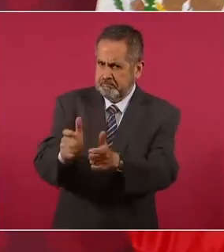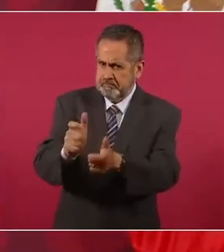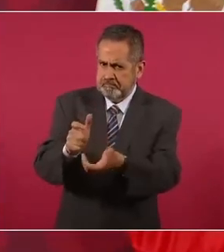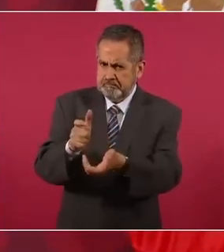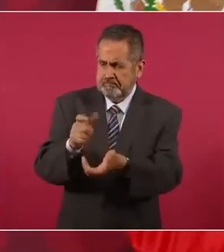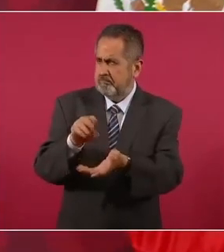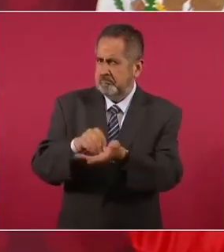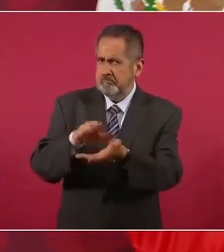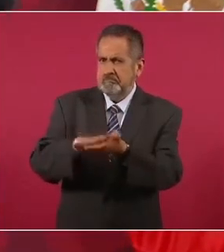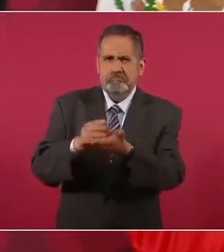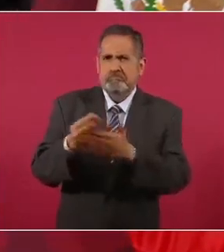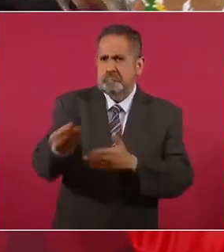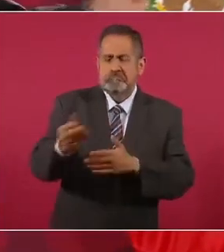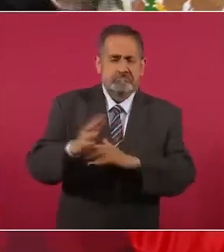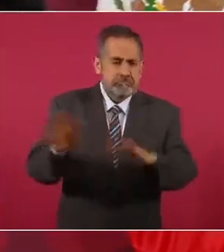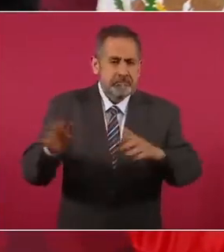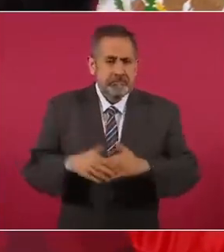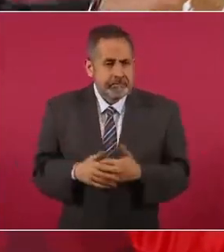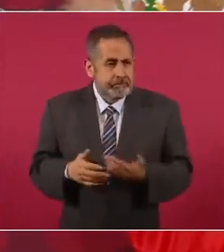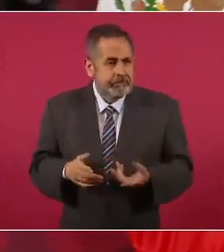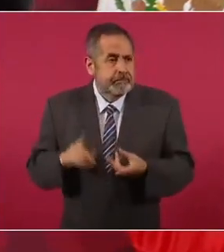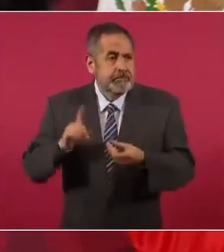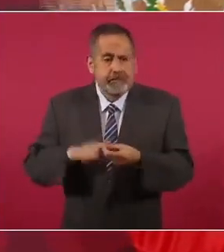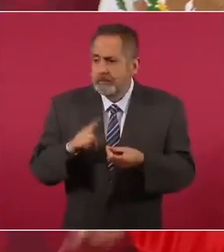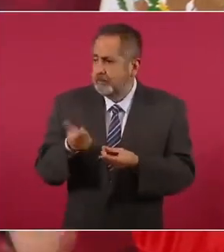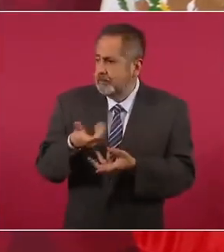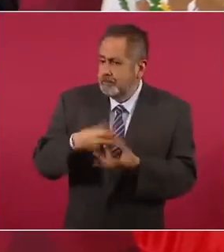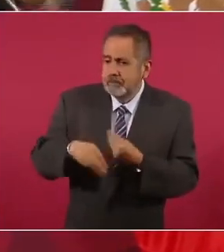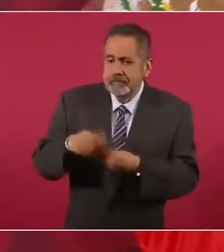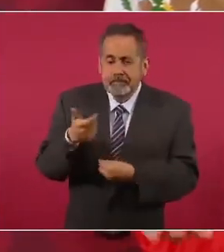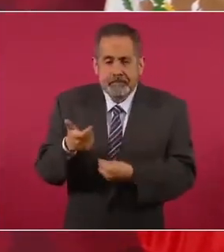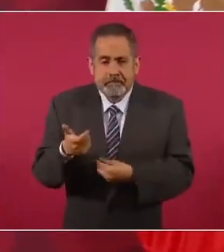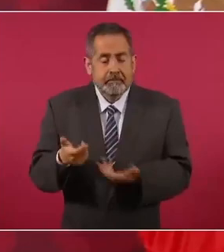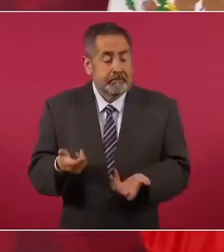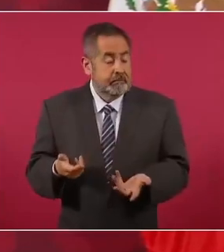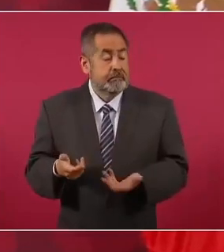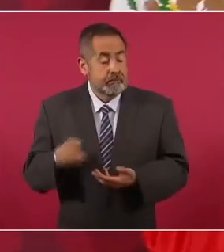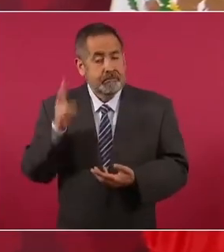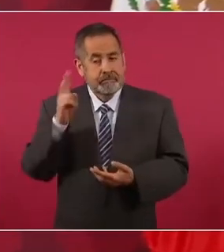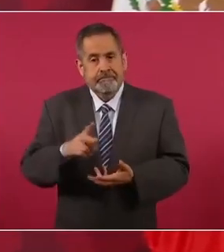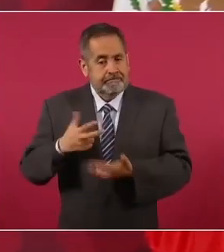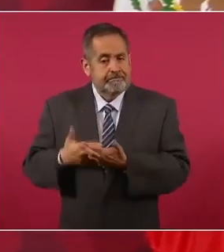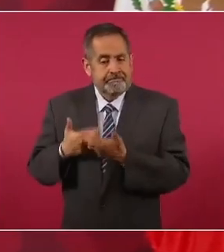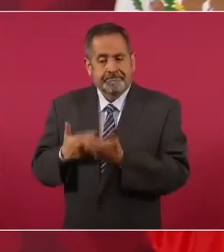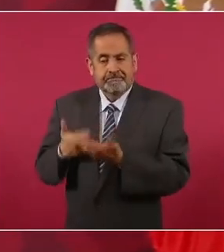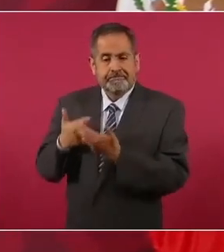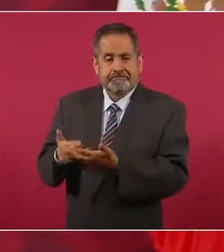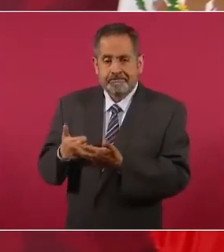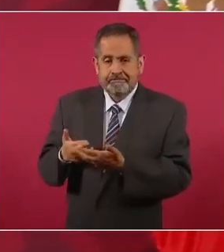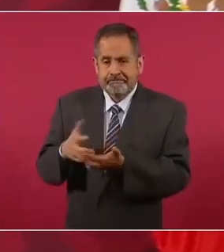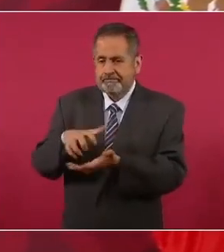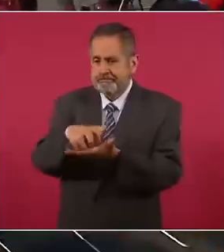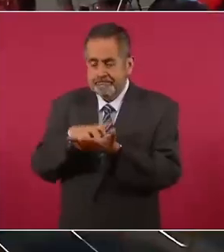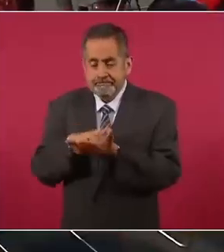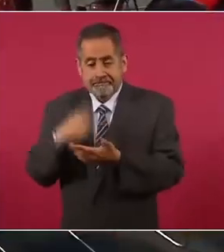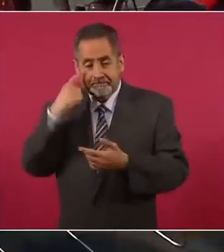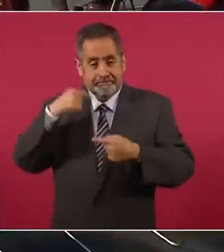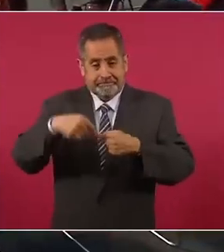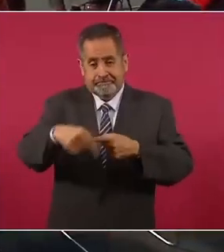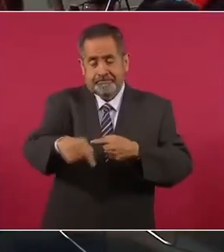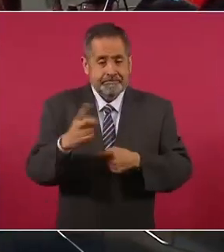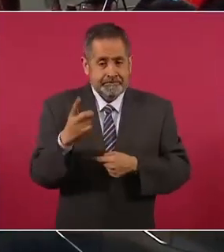por eso dicen de dónde sale tanto dinero y la verdad estamos terminando el año